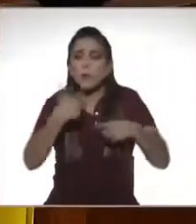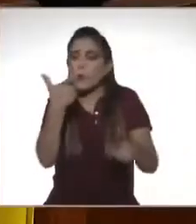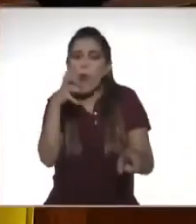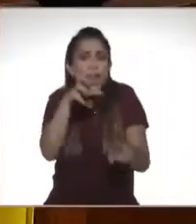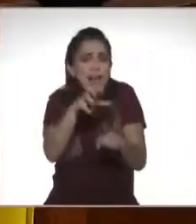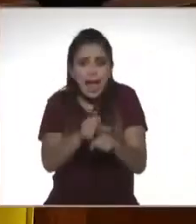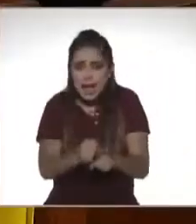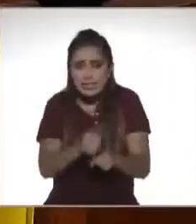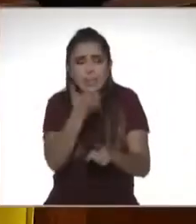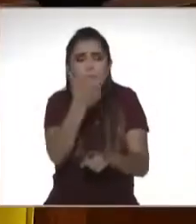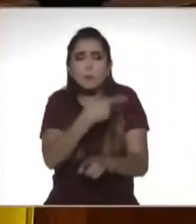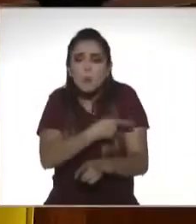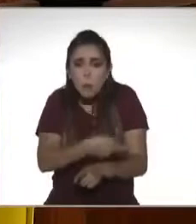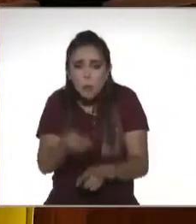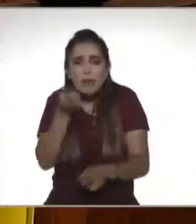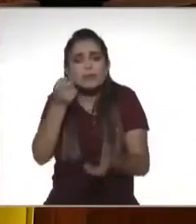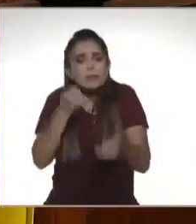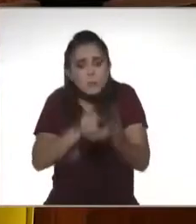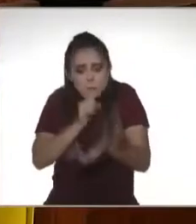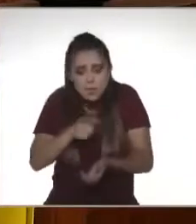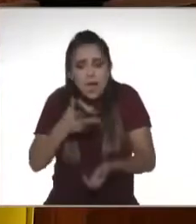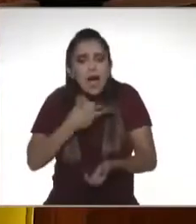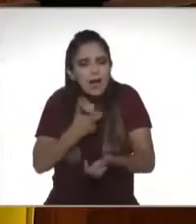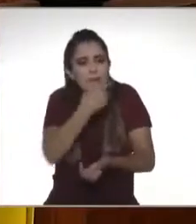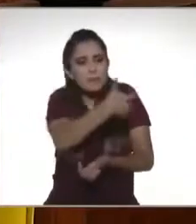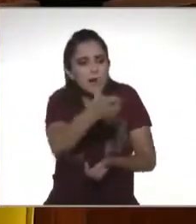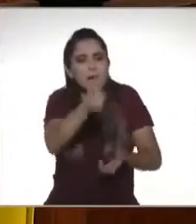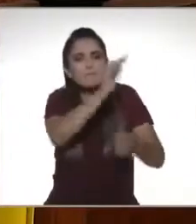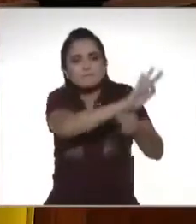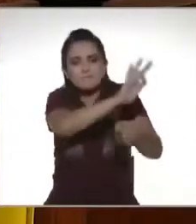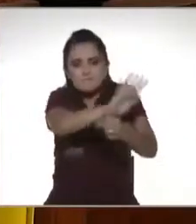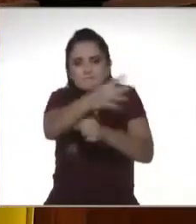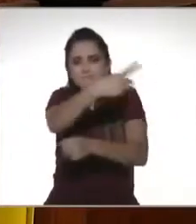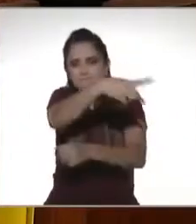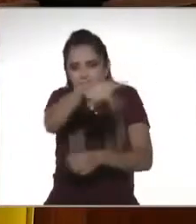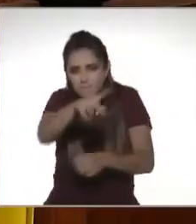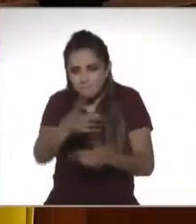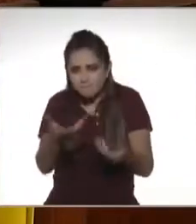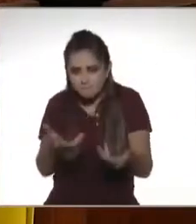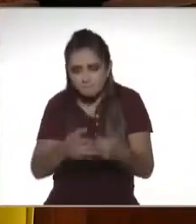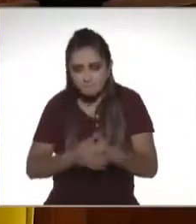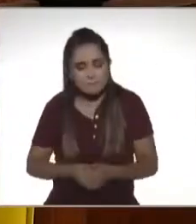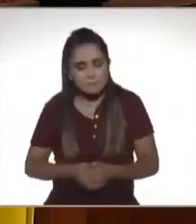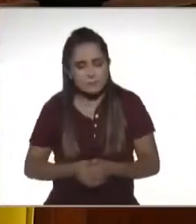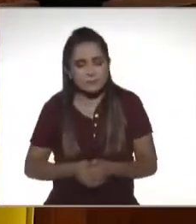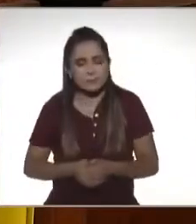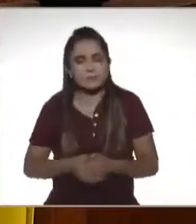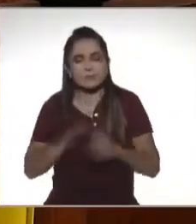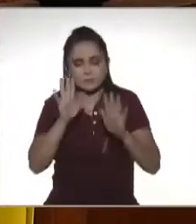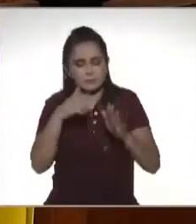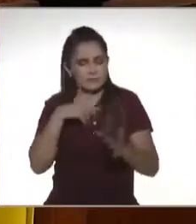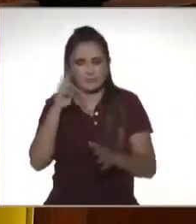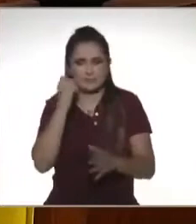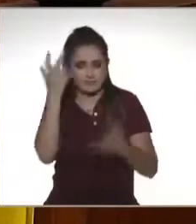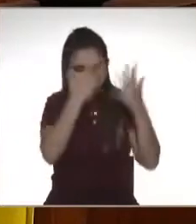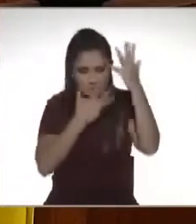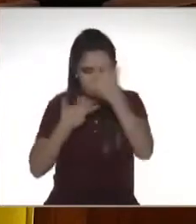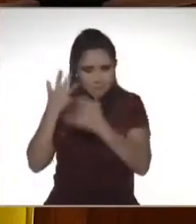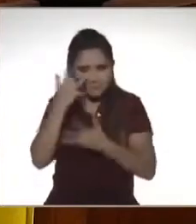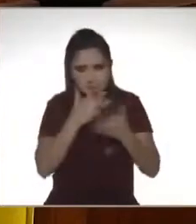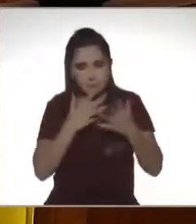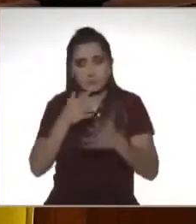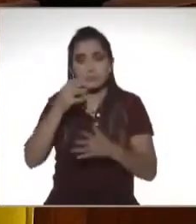para atender necesidades mínimas. Aquí quisiera hacer una acotación y vale la pena, y para no entrar en confusiones. El tema